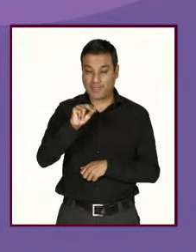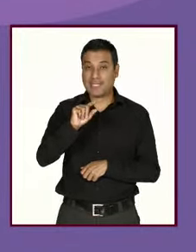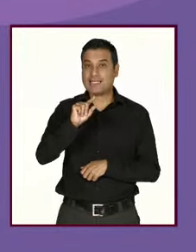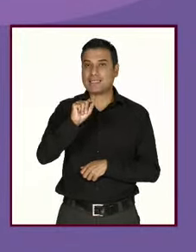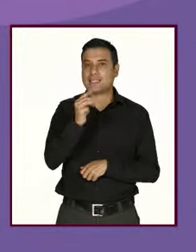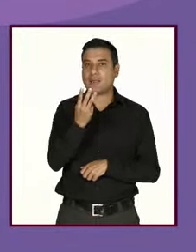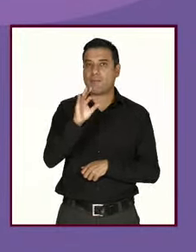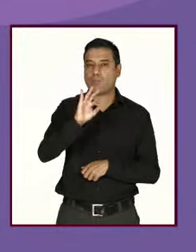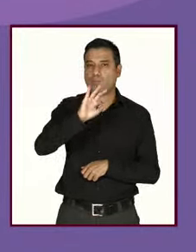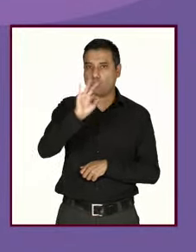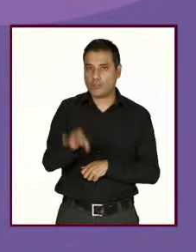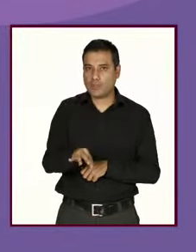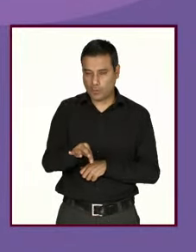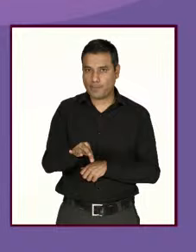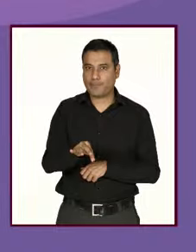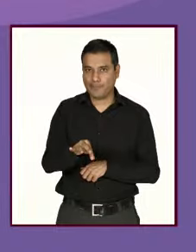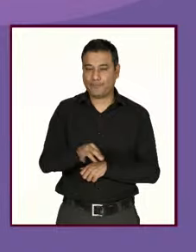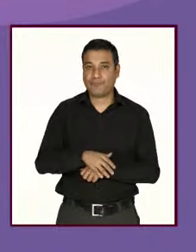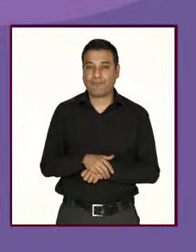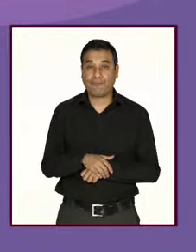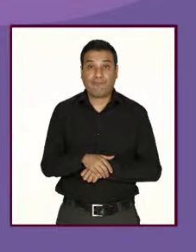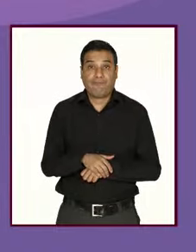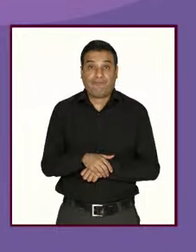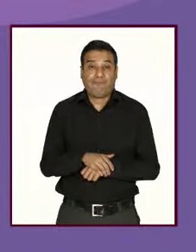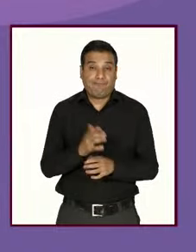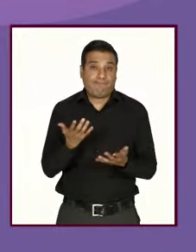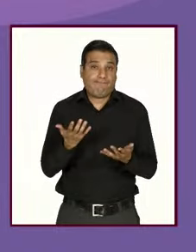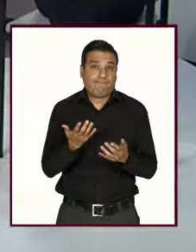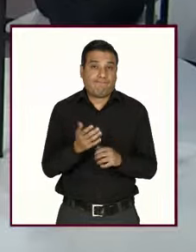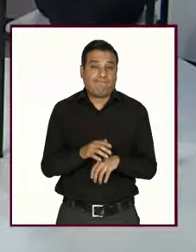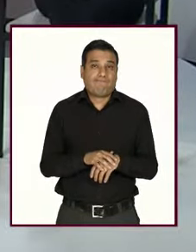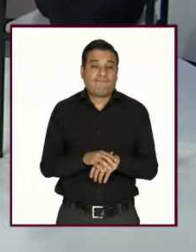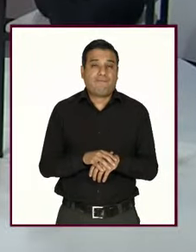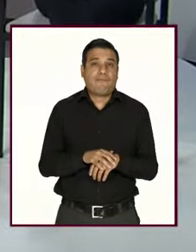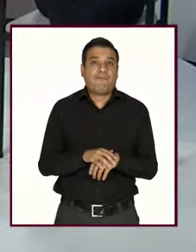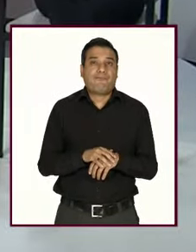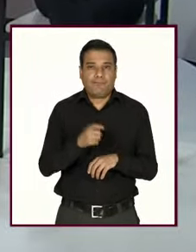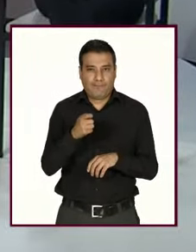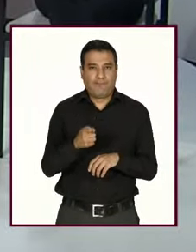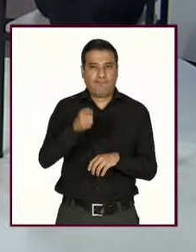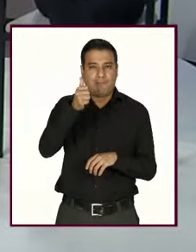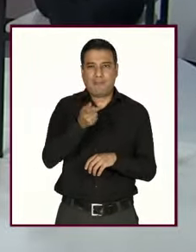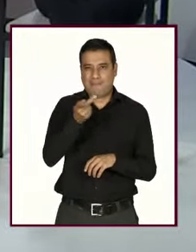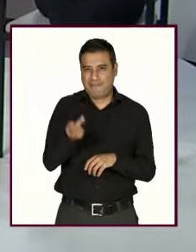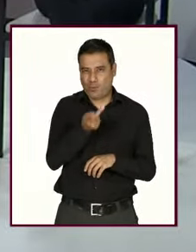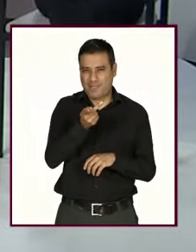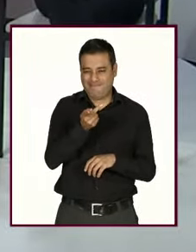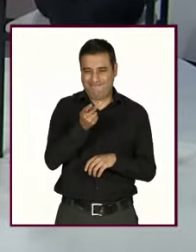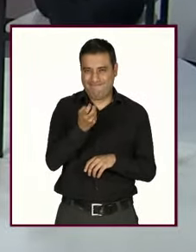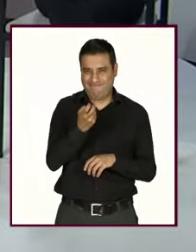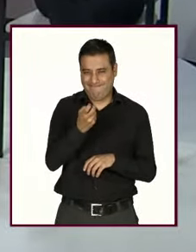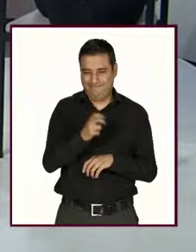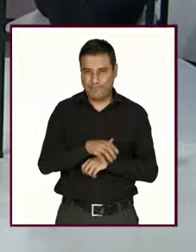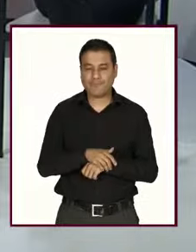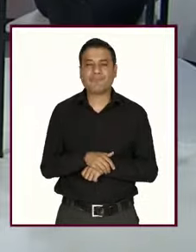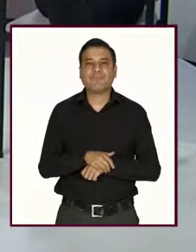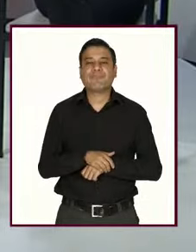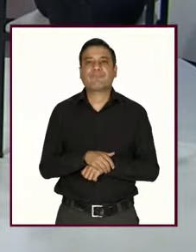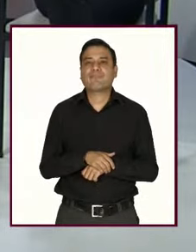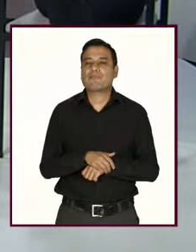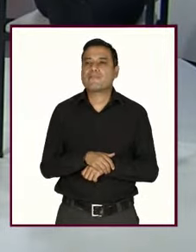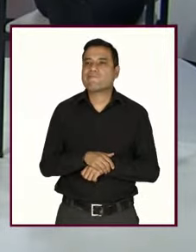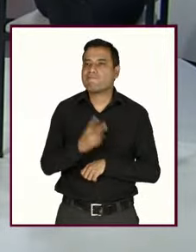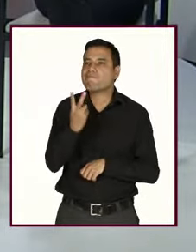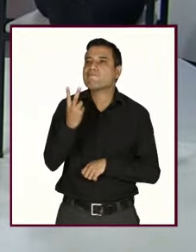73% ahí están las respuestas de esta primera pregunta y ¿qué les parece